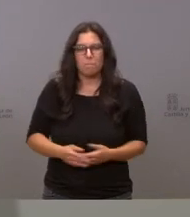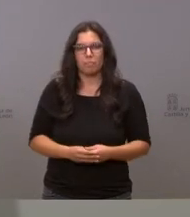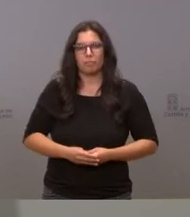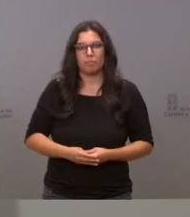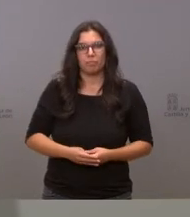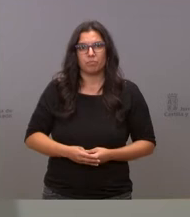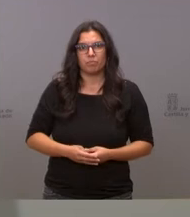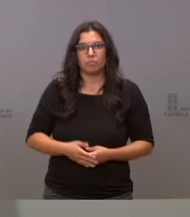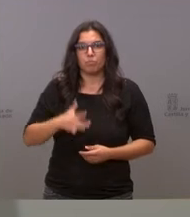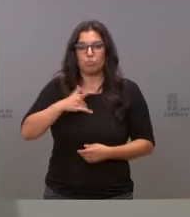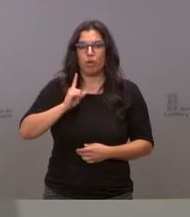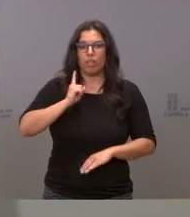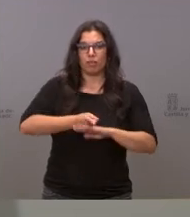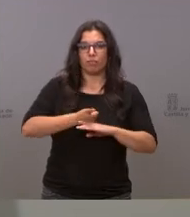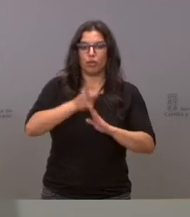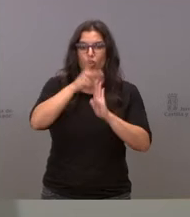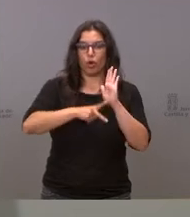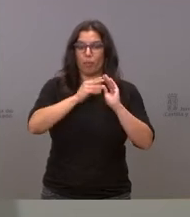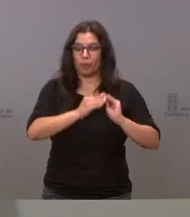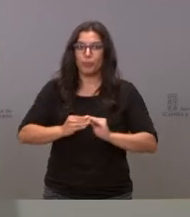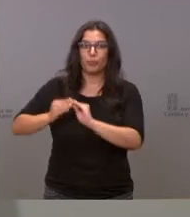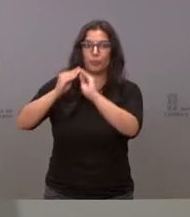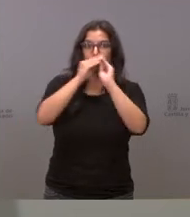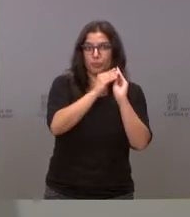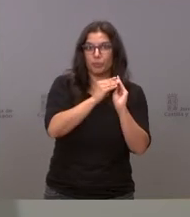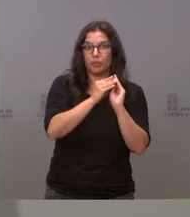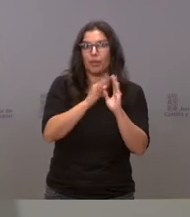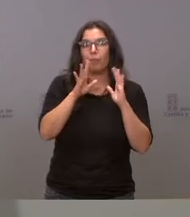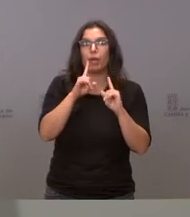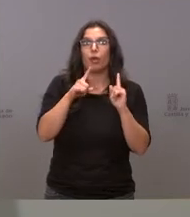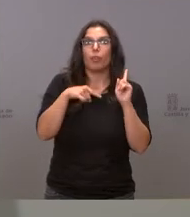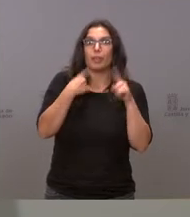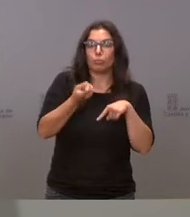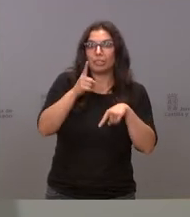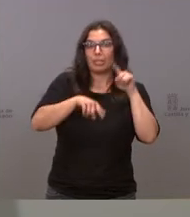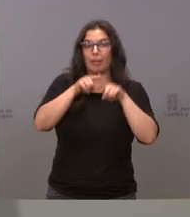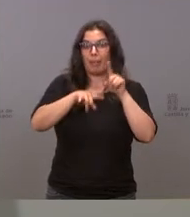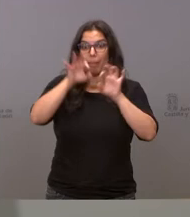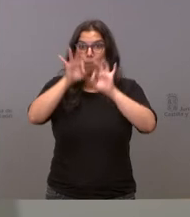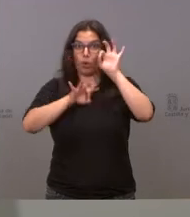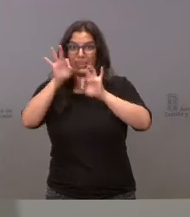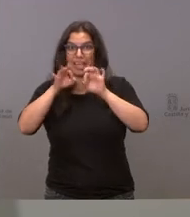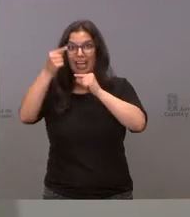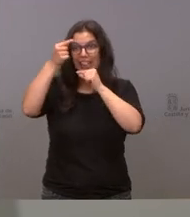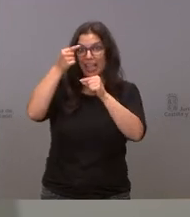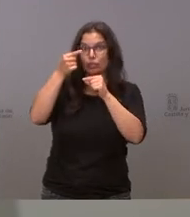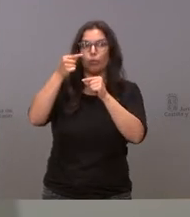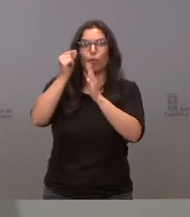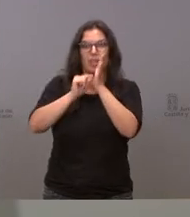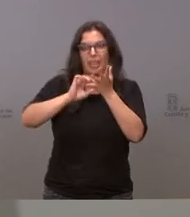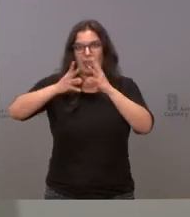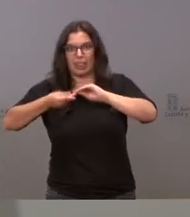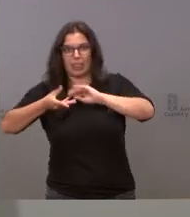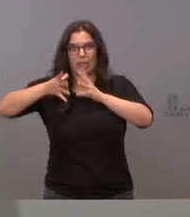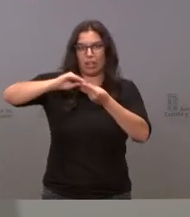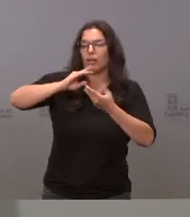dictar una norma homogénea pero permitir que de acuerdo a la incidencia se toman las medidas no sé exactamente cómo va a